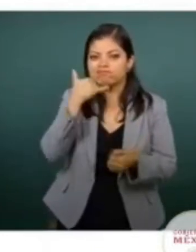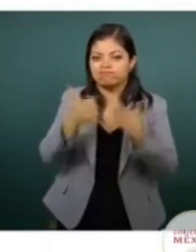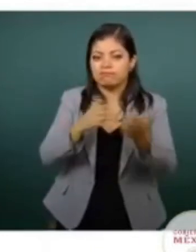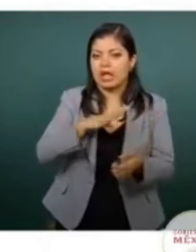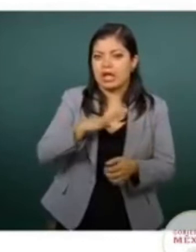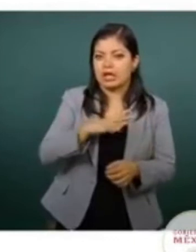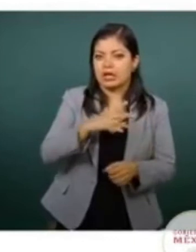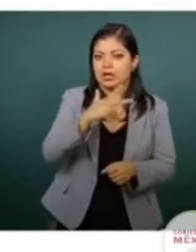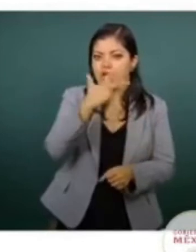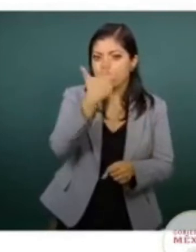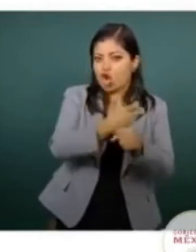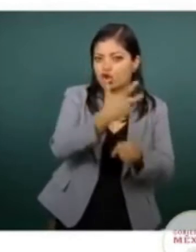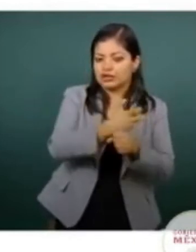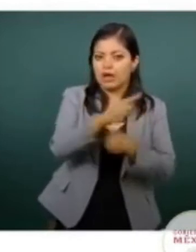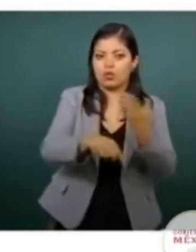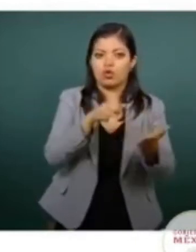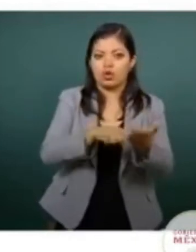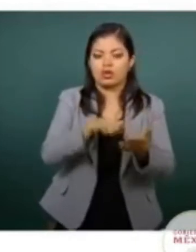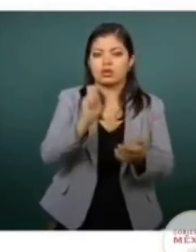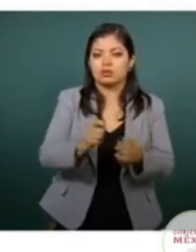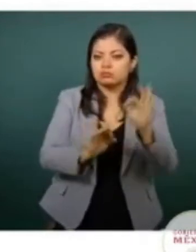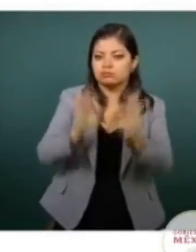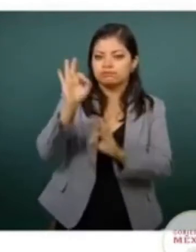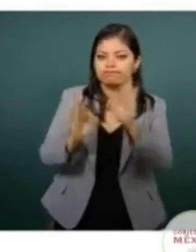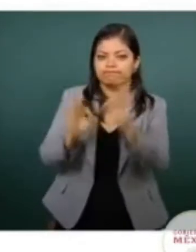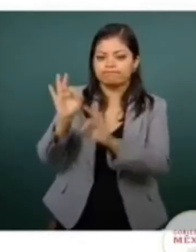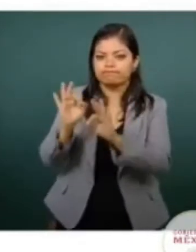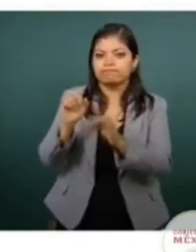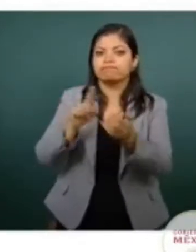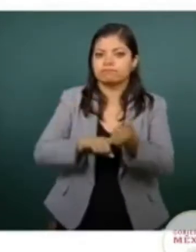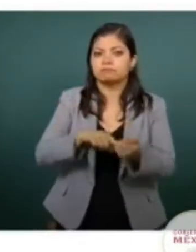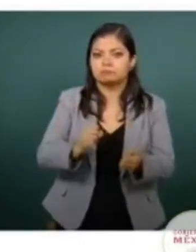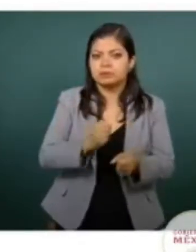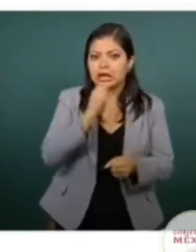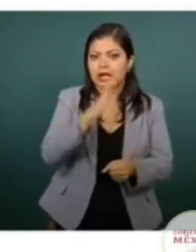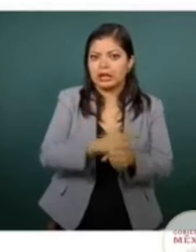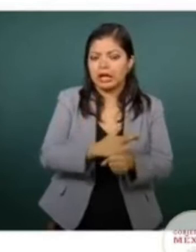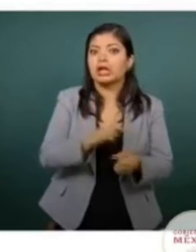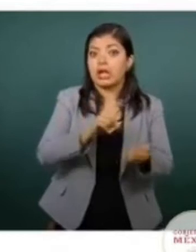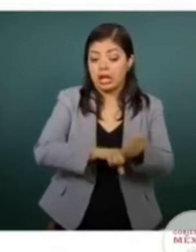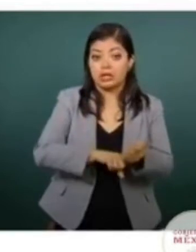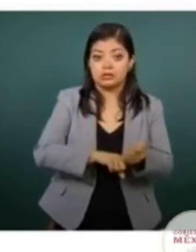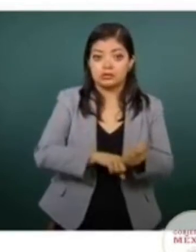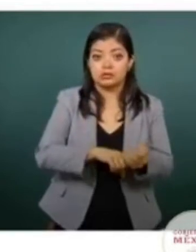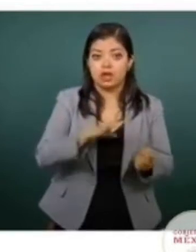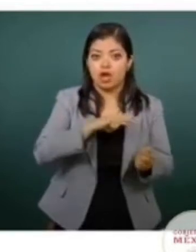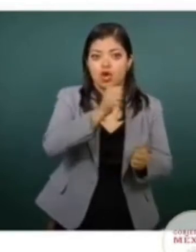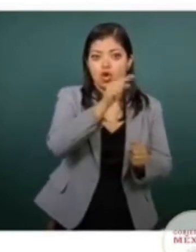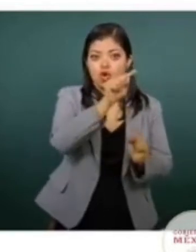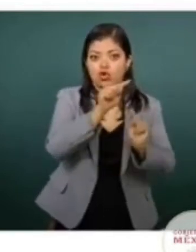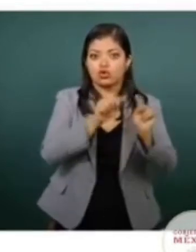dentro de la estadística que saca el secretariado. Todos los demás delitos tienen